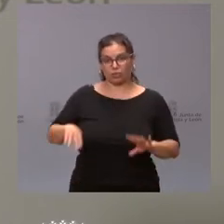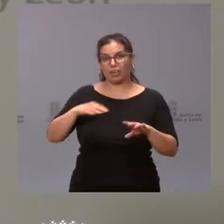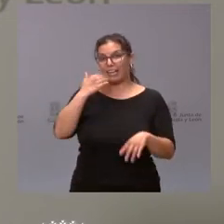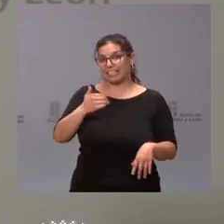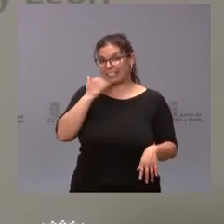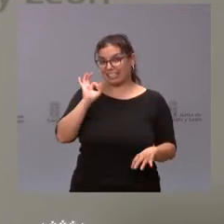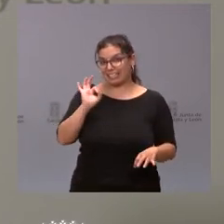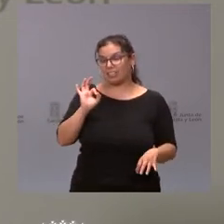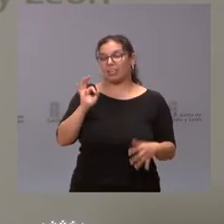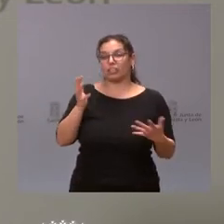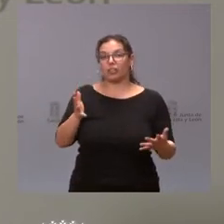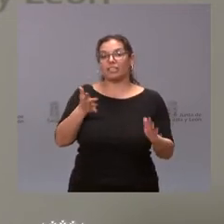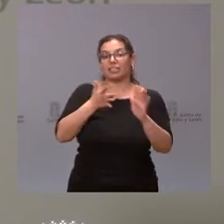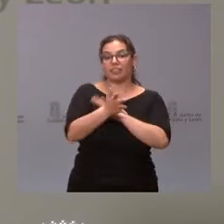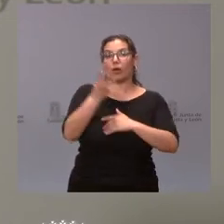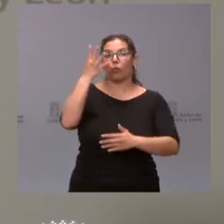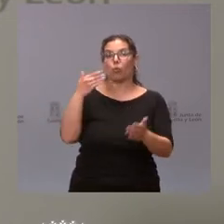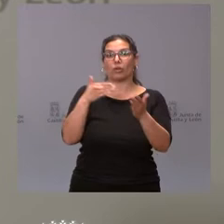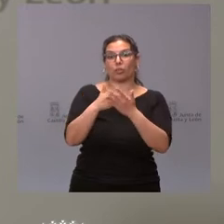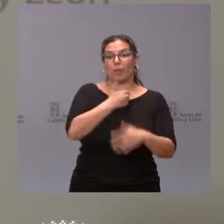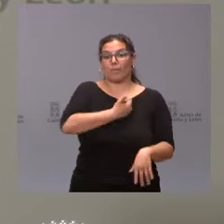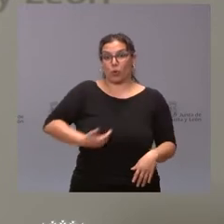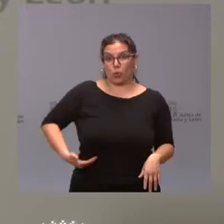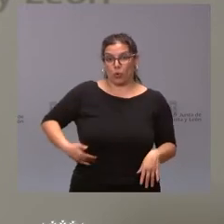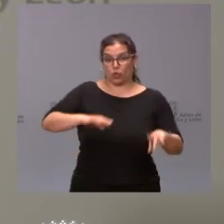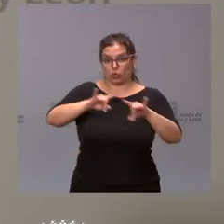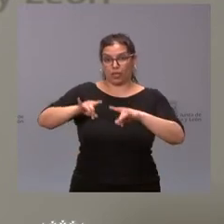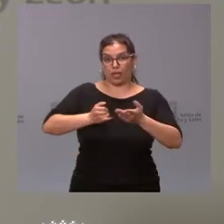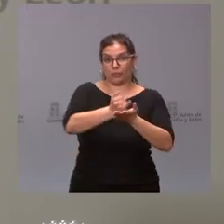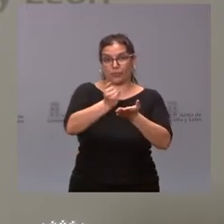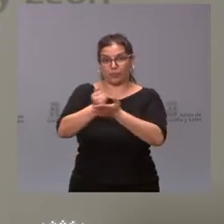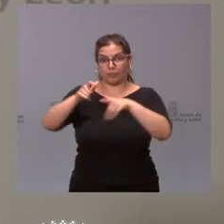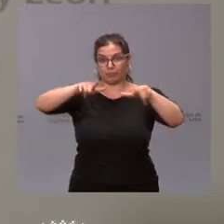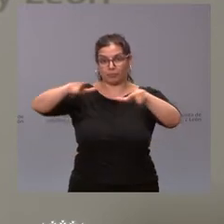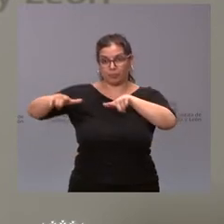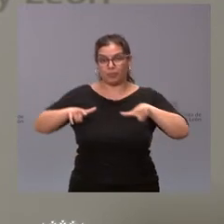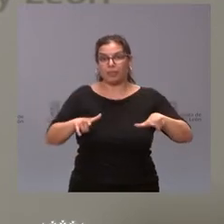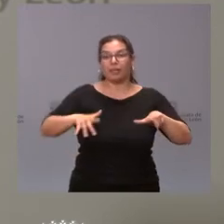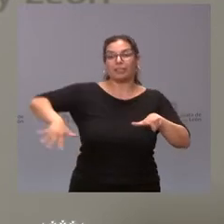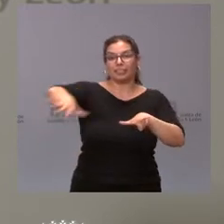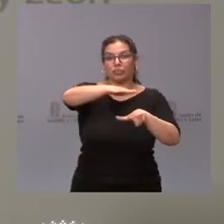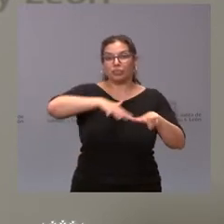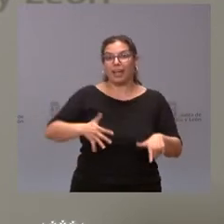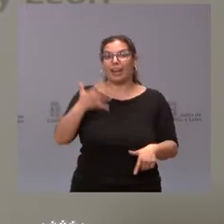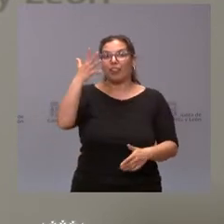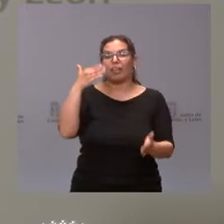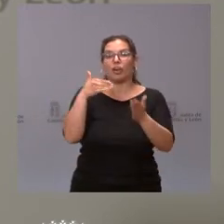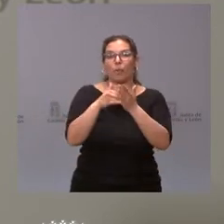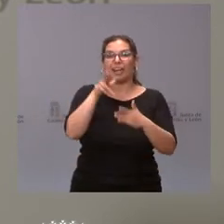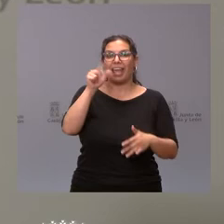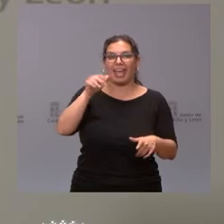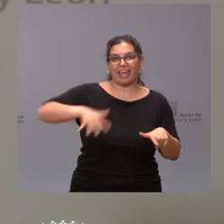por tanto, 4.000 propietarios y 5.000 hectáreas prácticamente en esta actuación.